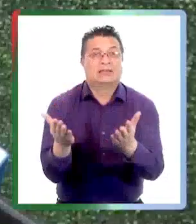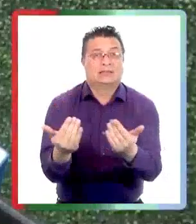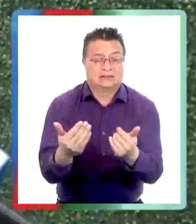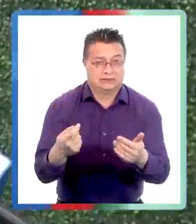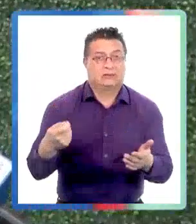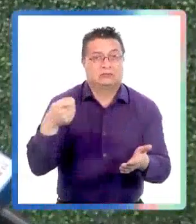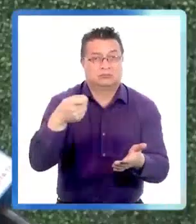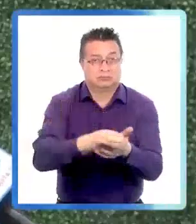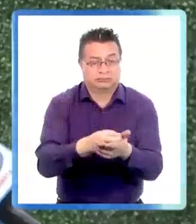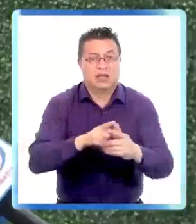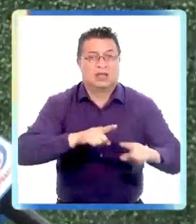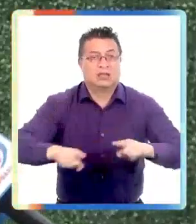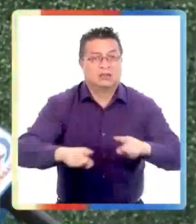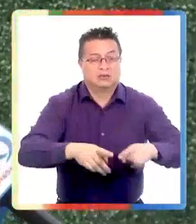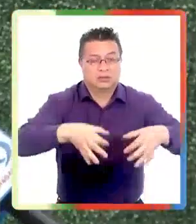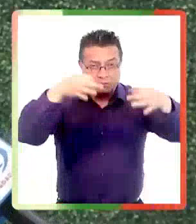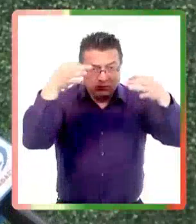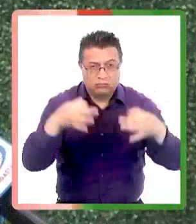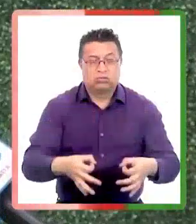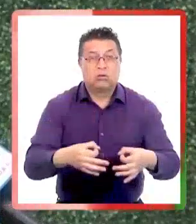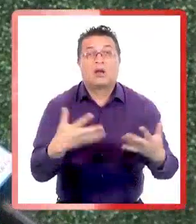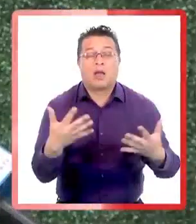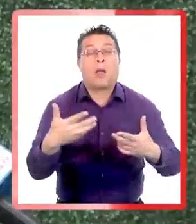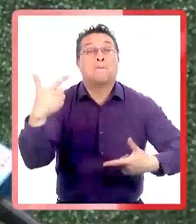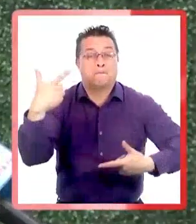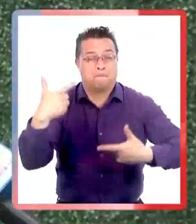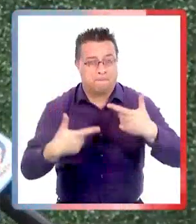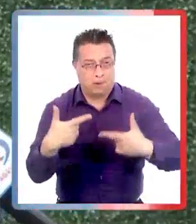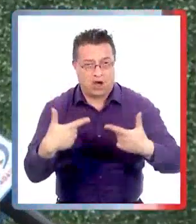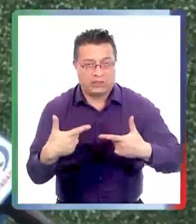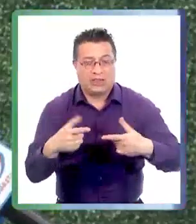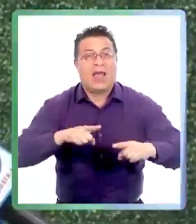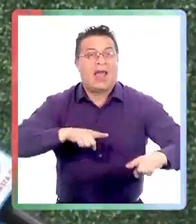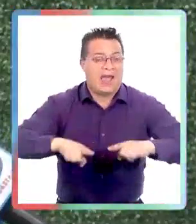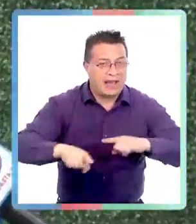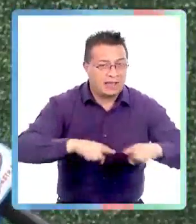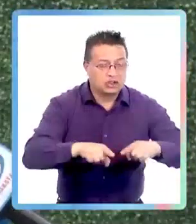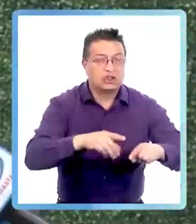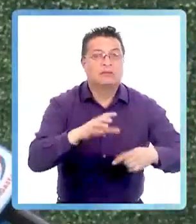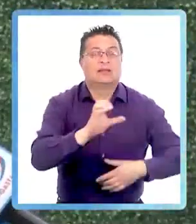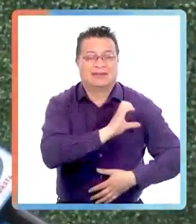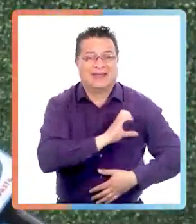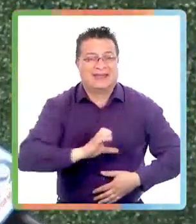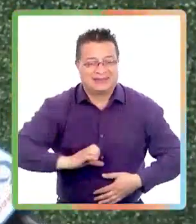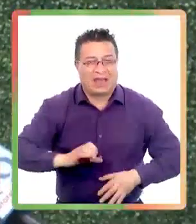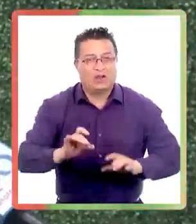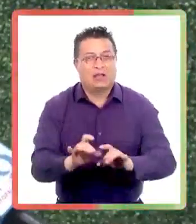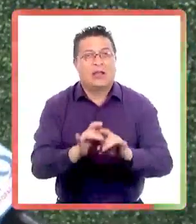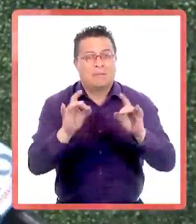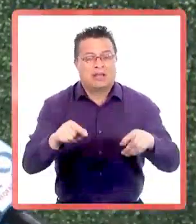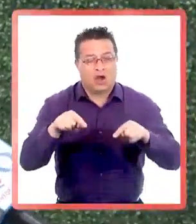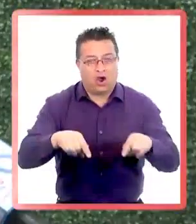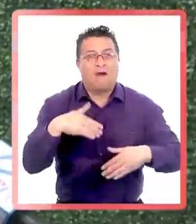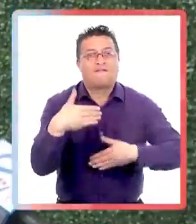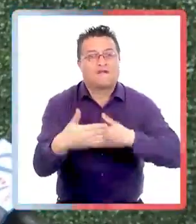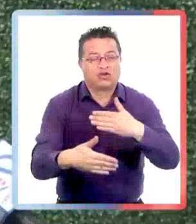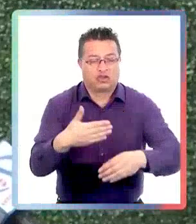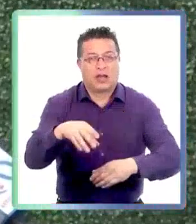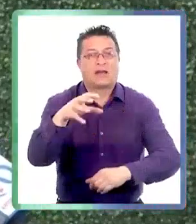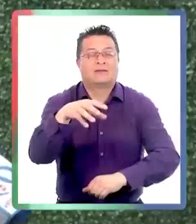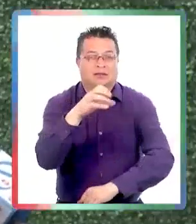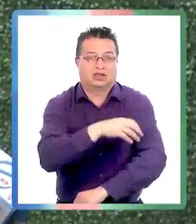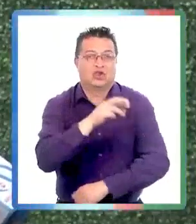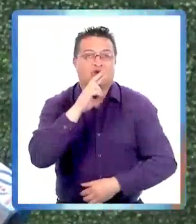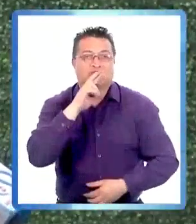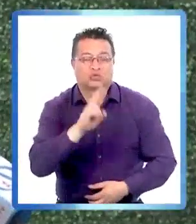Necesitamos mayores recursos, necesitamos tomar acciones más concretas en torno a políticas o acciones como los estados de excepciones que hoy